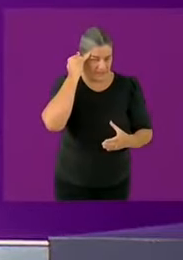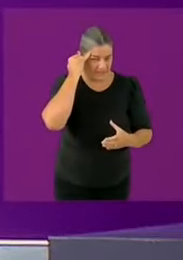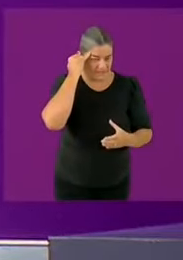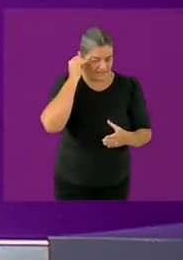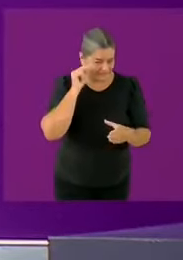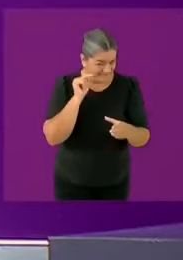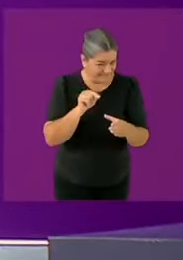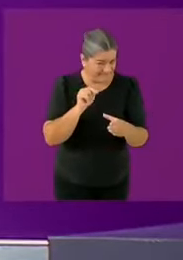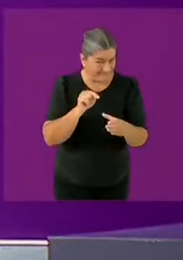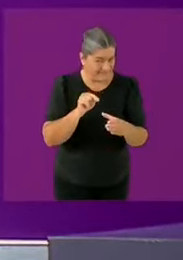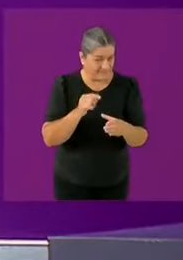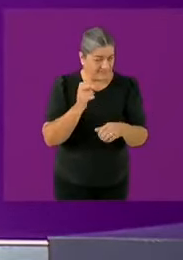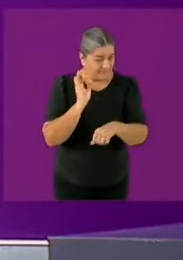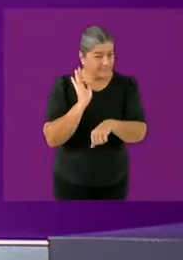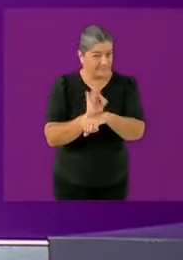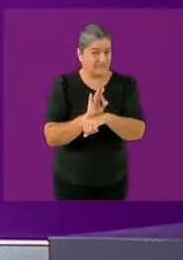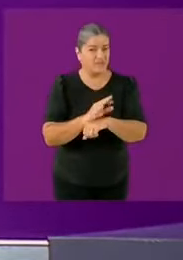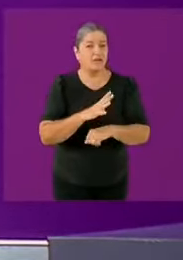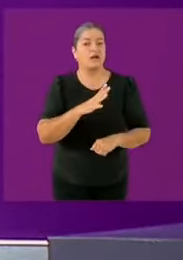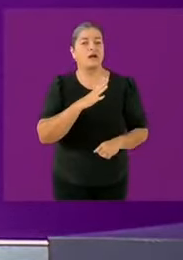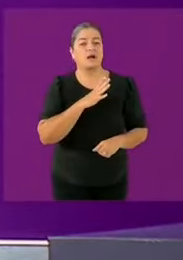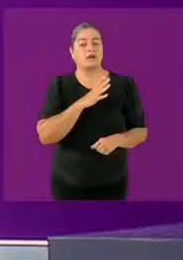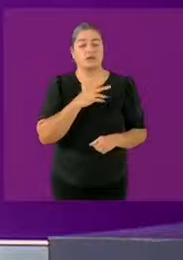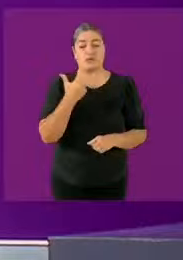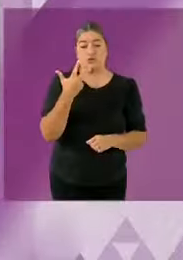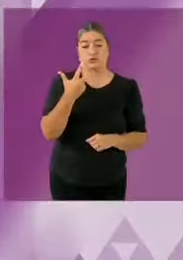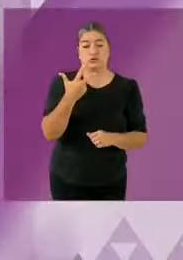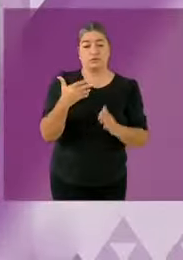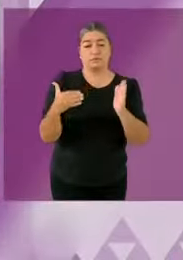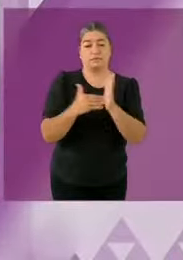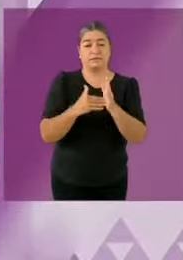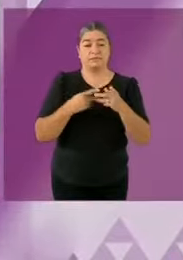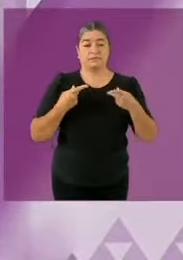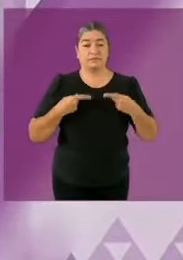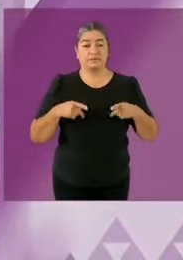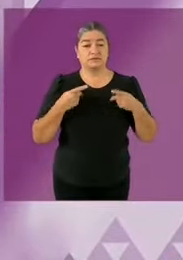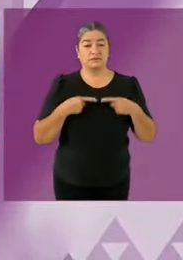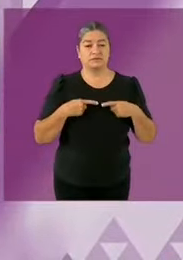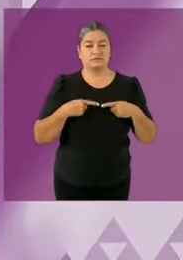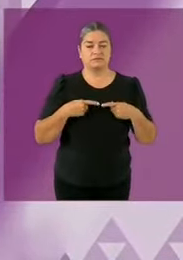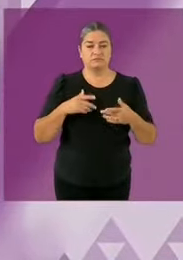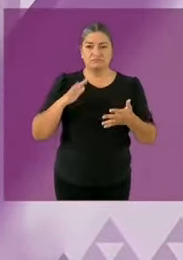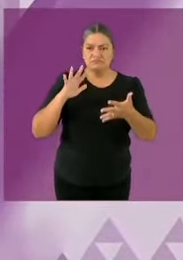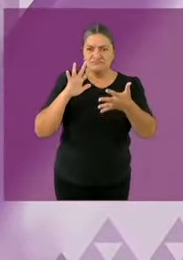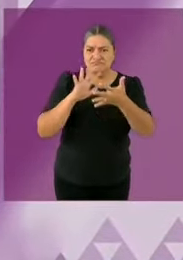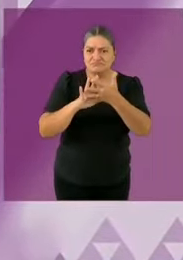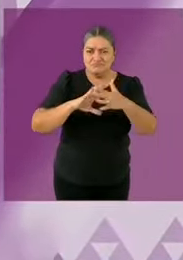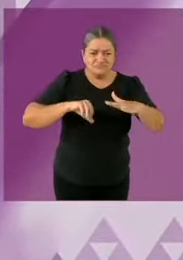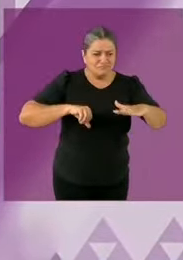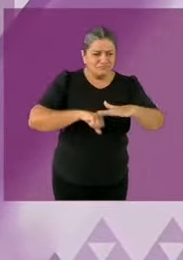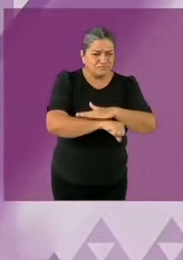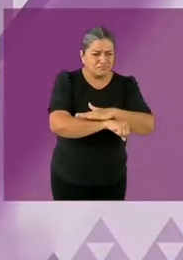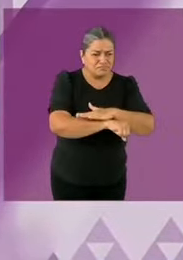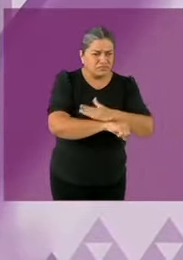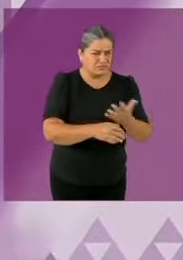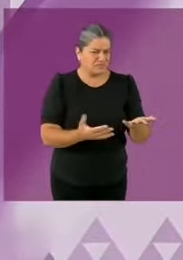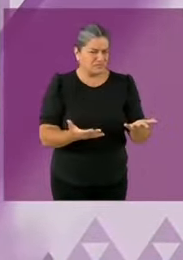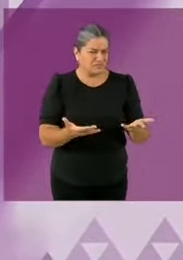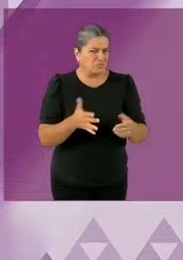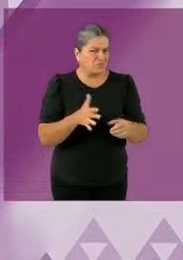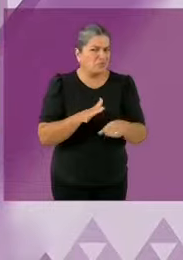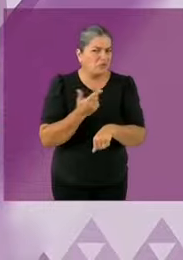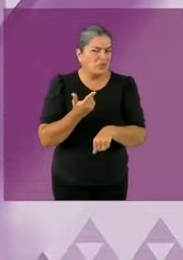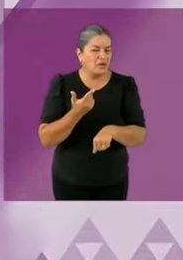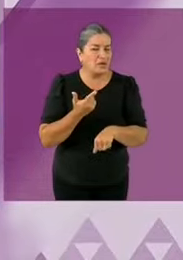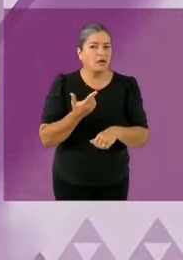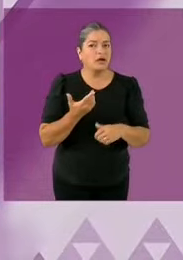personas privadas injustamente de su libertad por no haber tenido una defensa en su propia lengua en su propia lengua